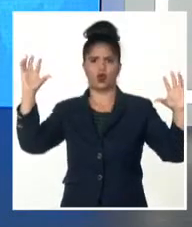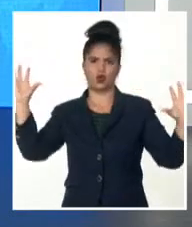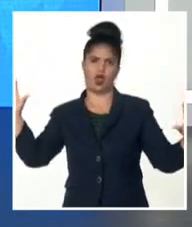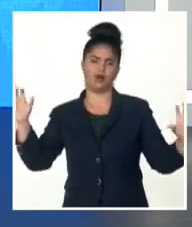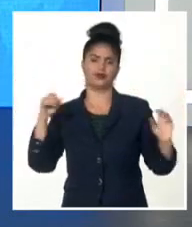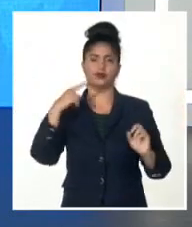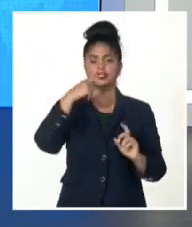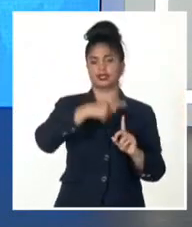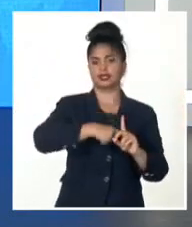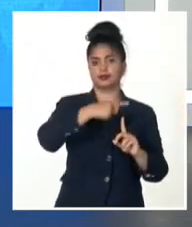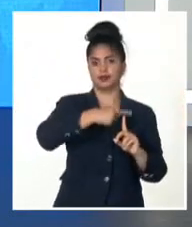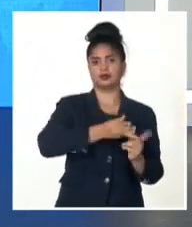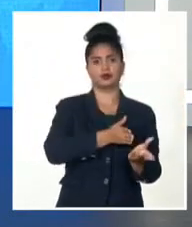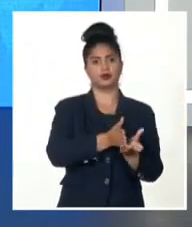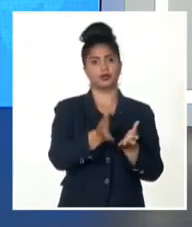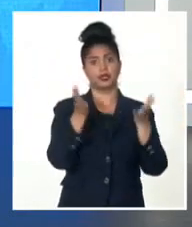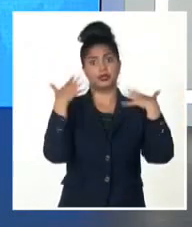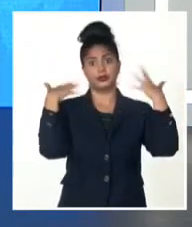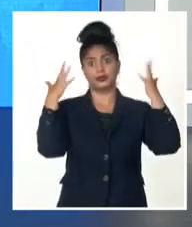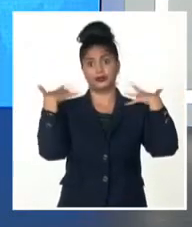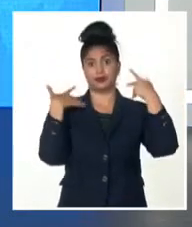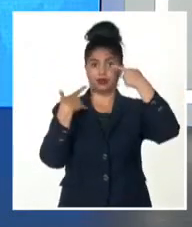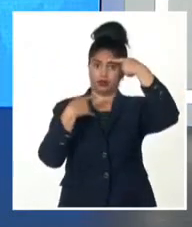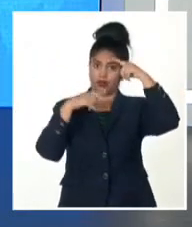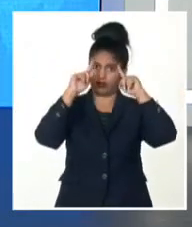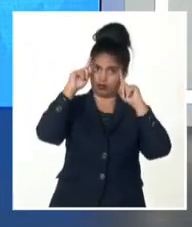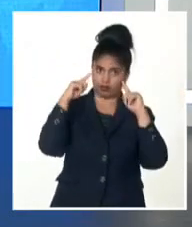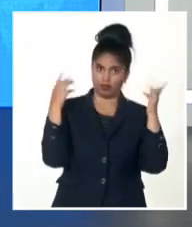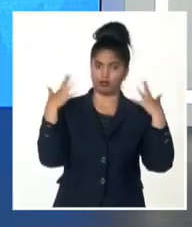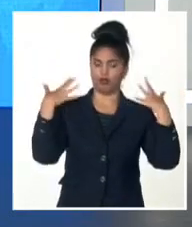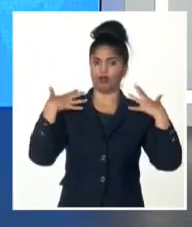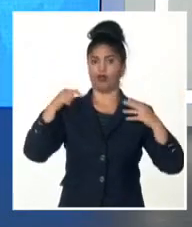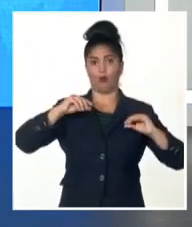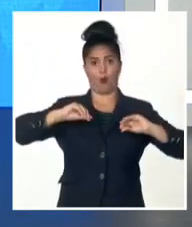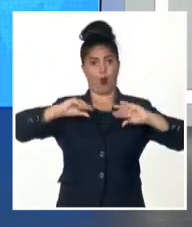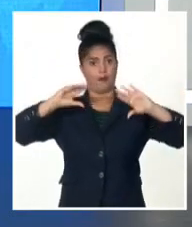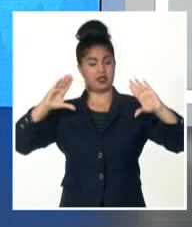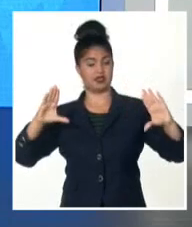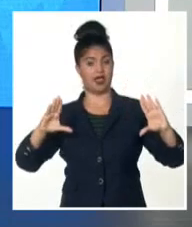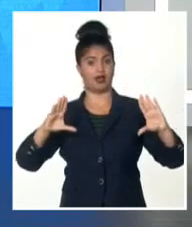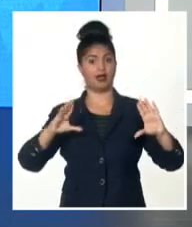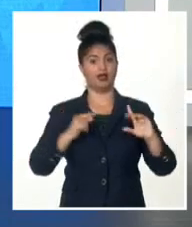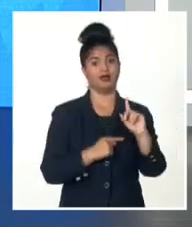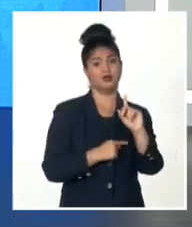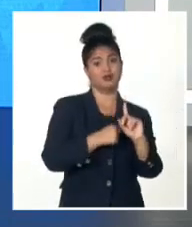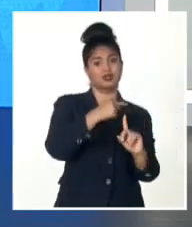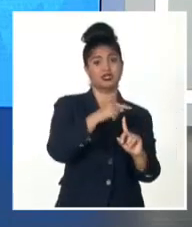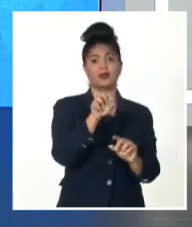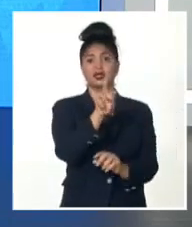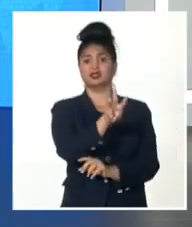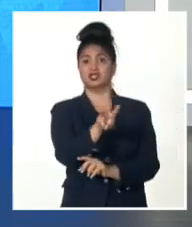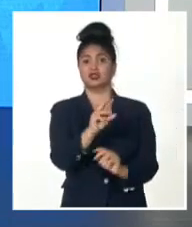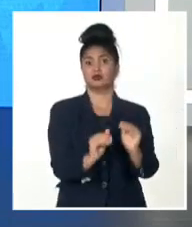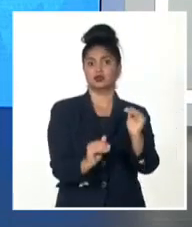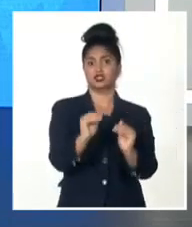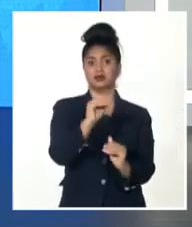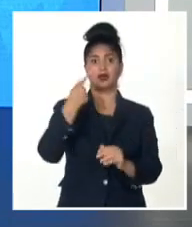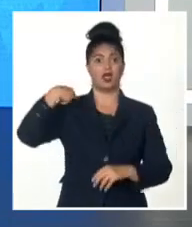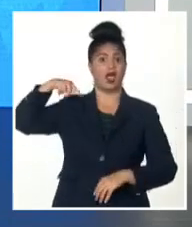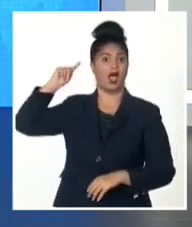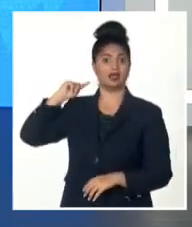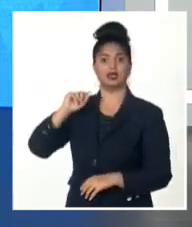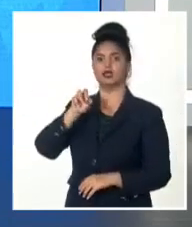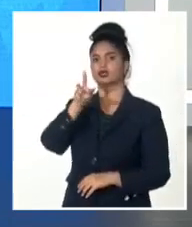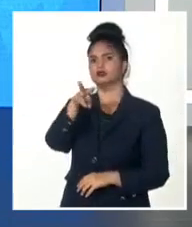temperaturas van a continuar, por supuesto, elevadas ya esta mañana, había valores por encima de los 33 grados Celsius, ahí llegaron hasta los 37